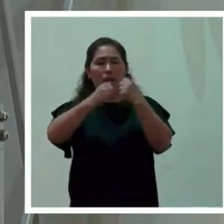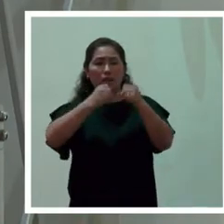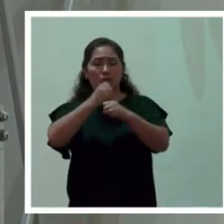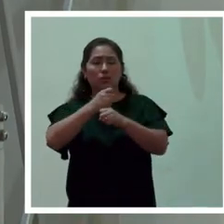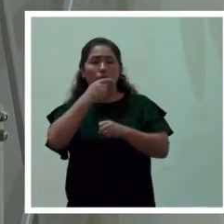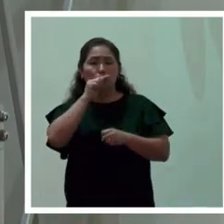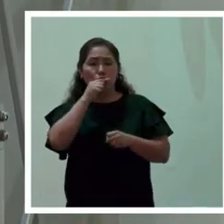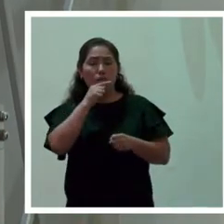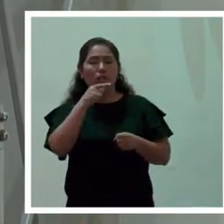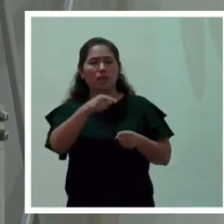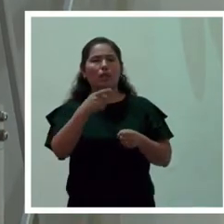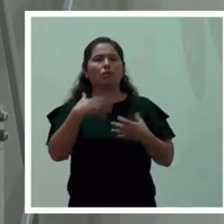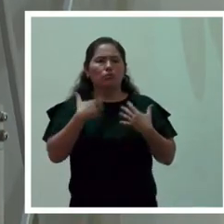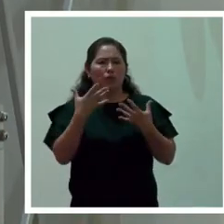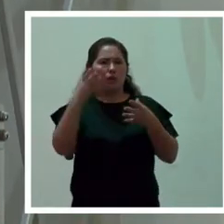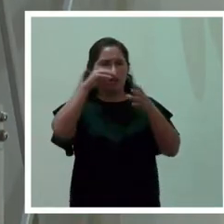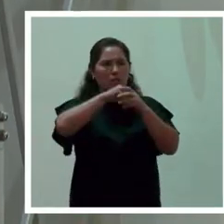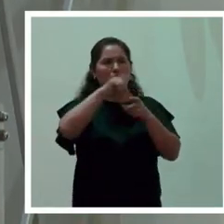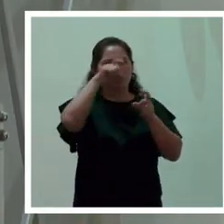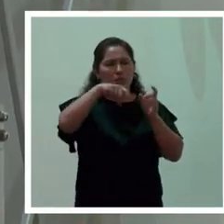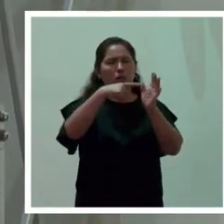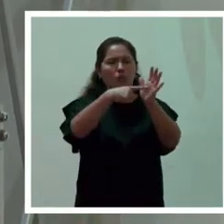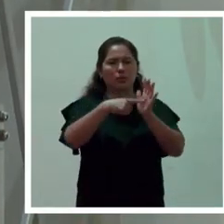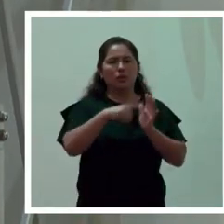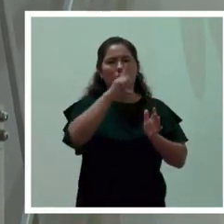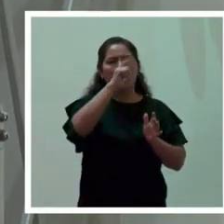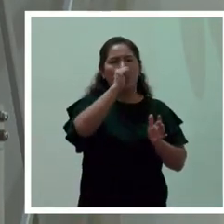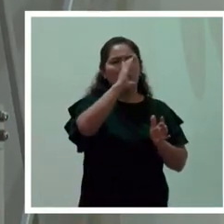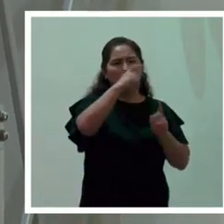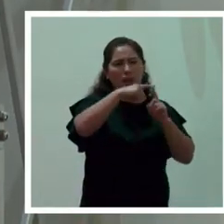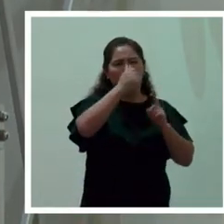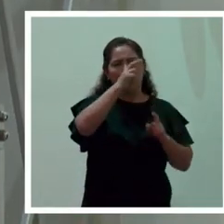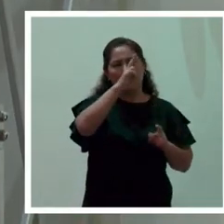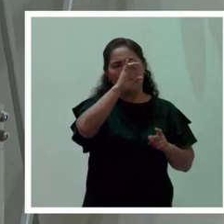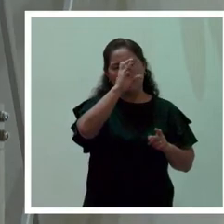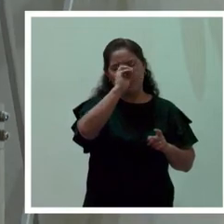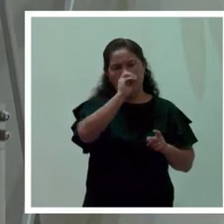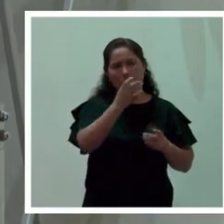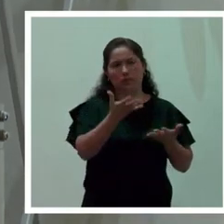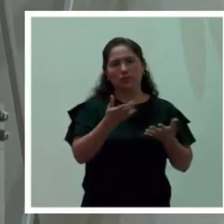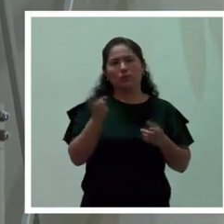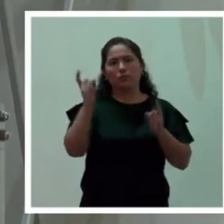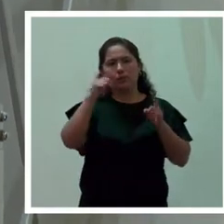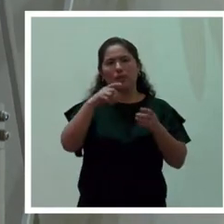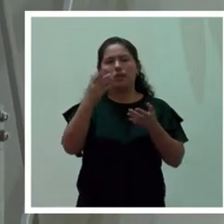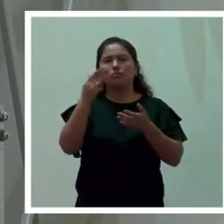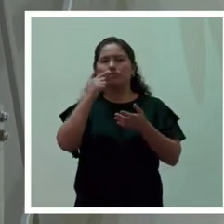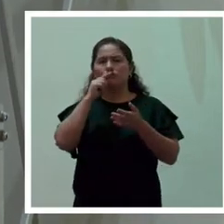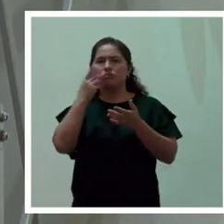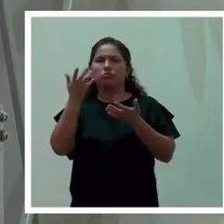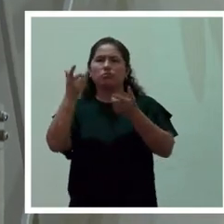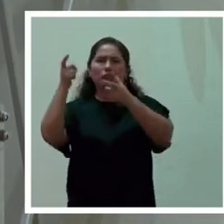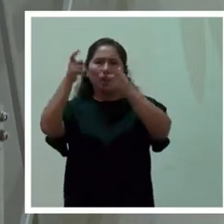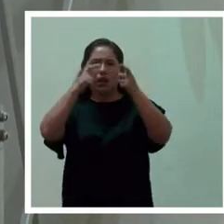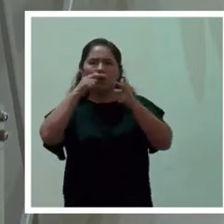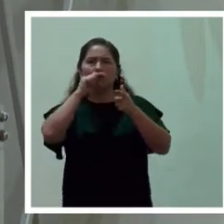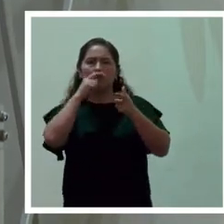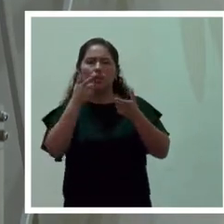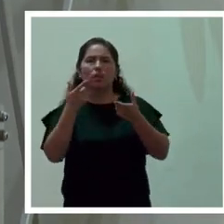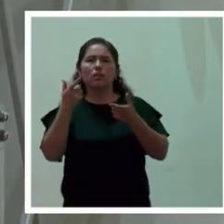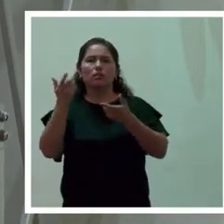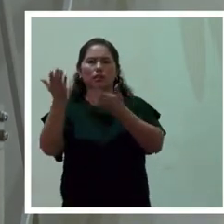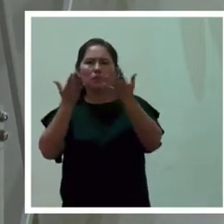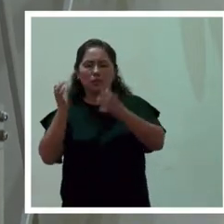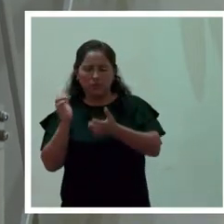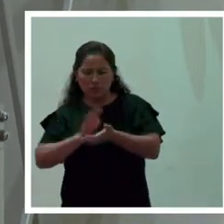entonces ahí se cuentan las trabajadoras que vienen por servicio de limpieza vigilancia y los